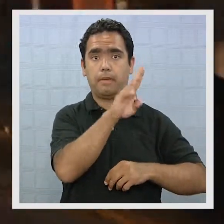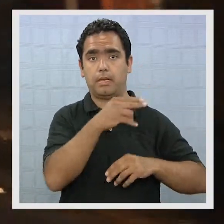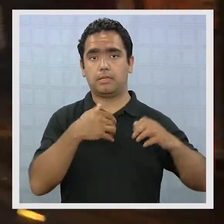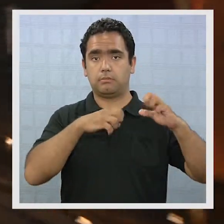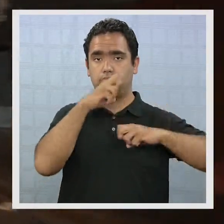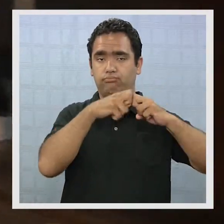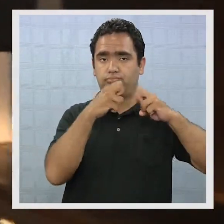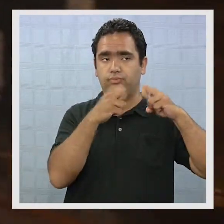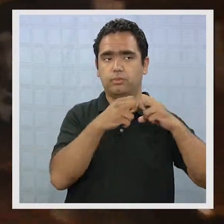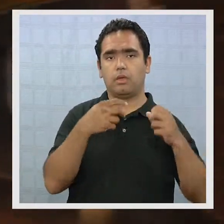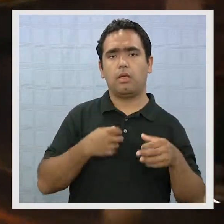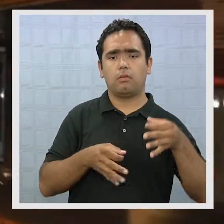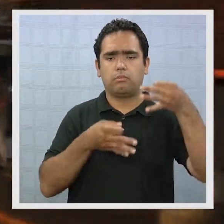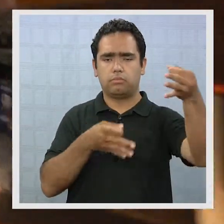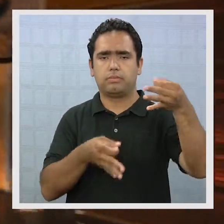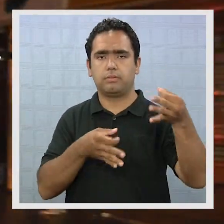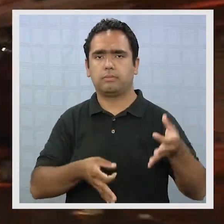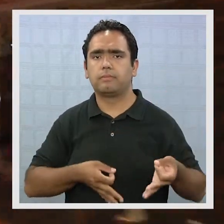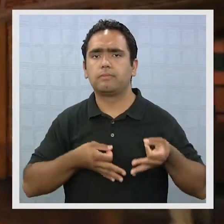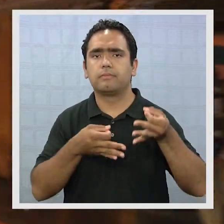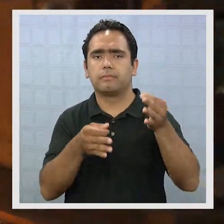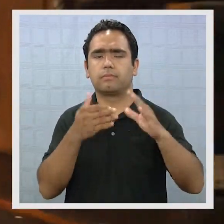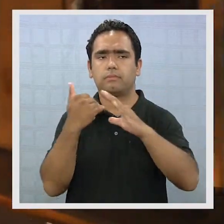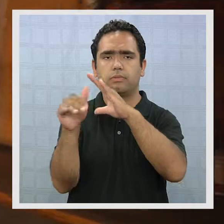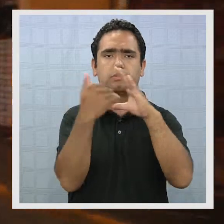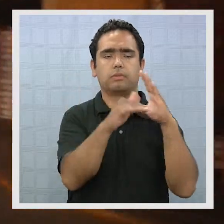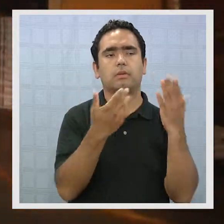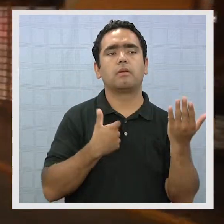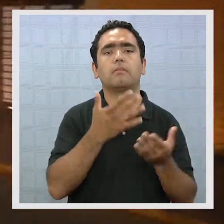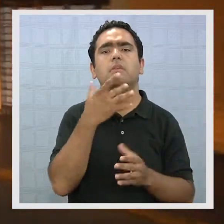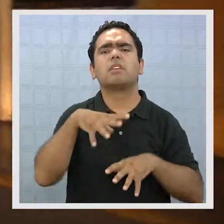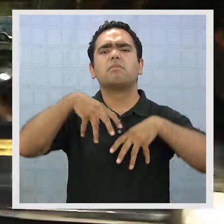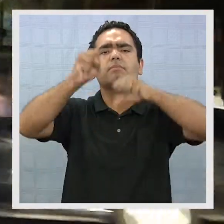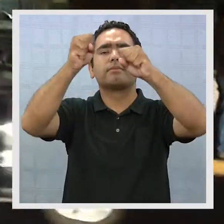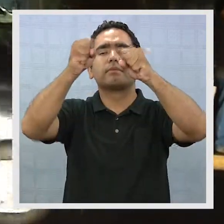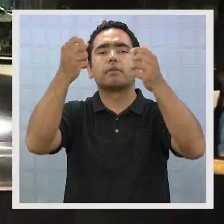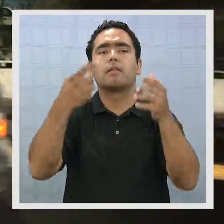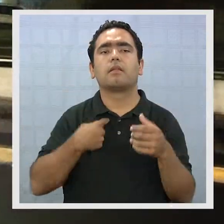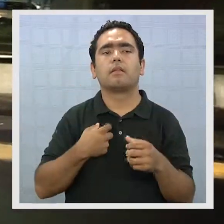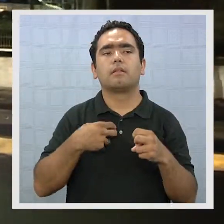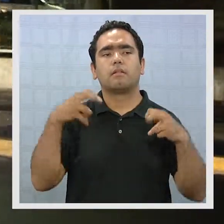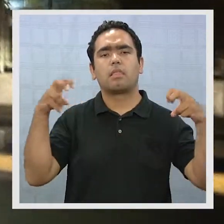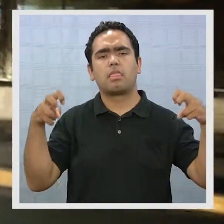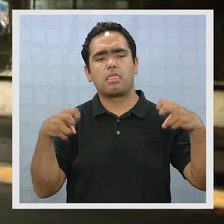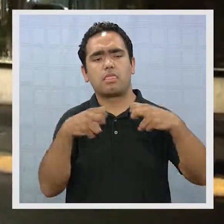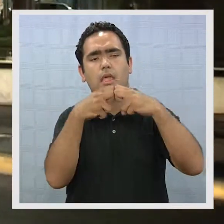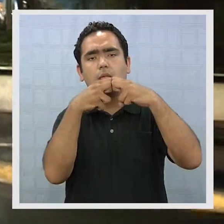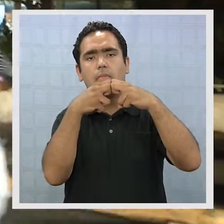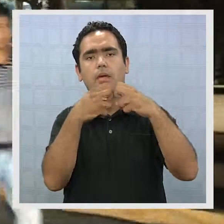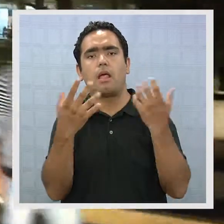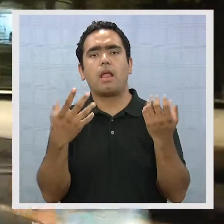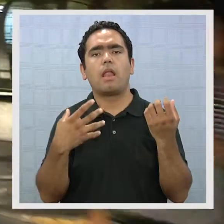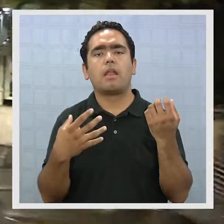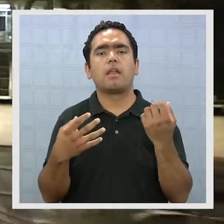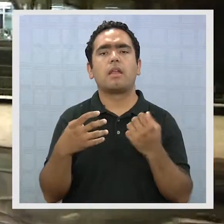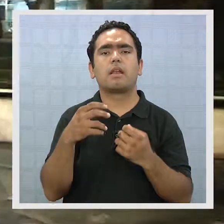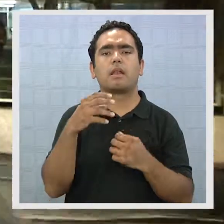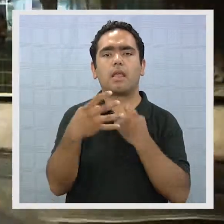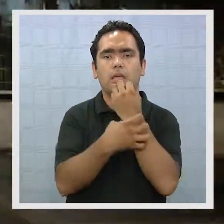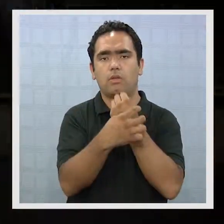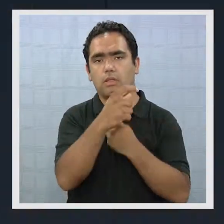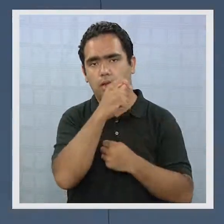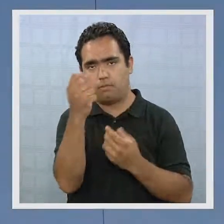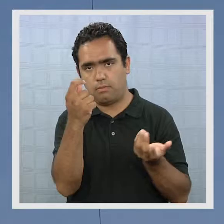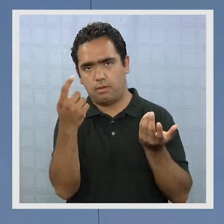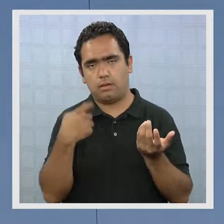de Iquique Elixa, a través de un comunicado, reafirmaron que el corte de energía se debió a una falla en la línea de transmisión Tarapacá